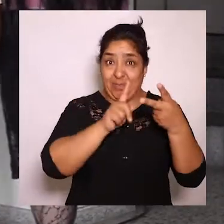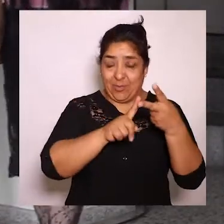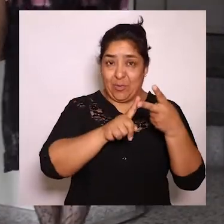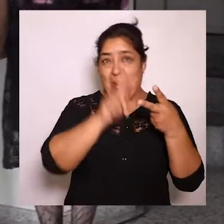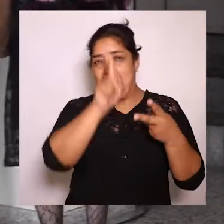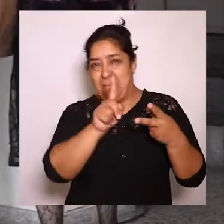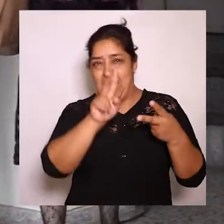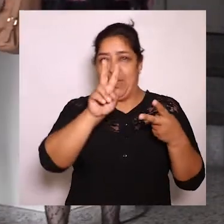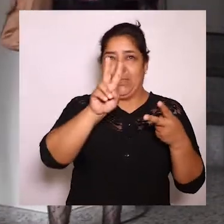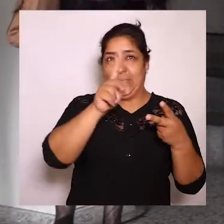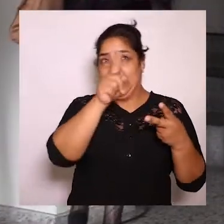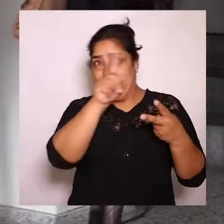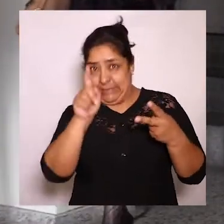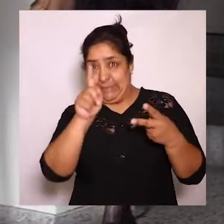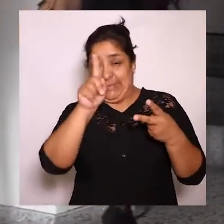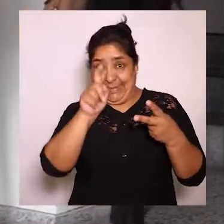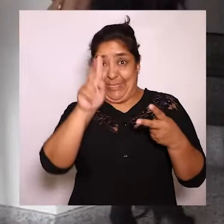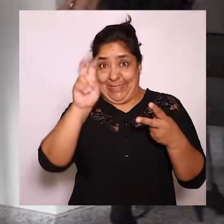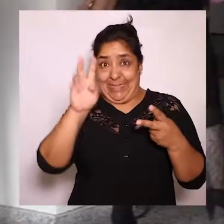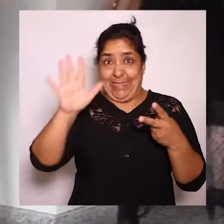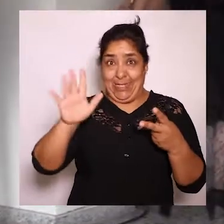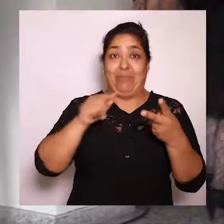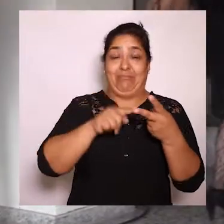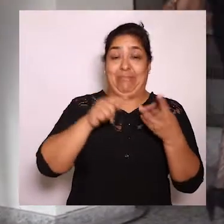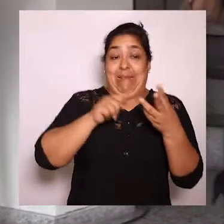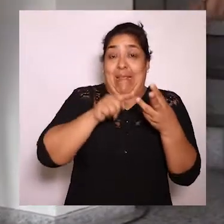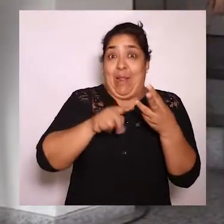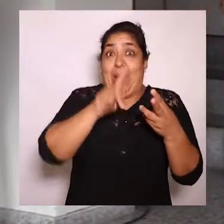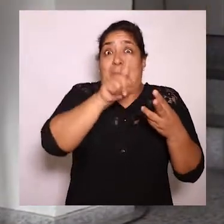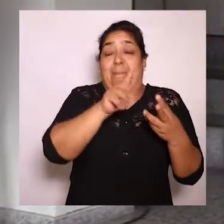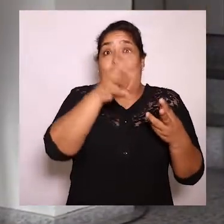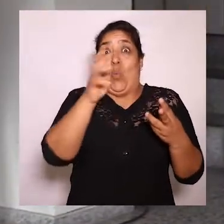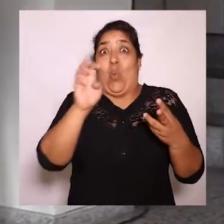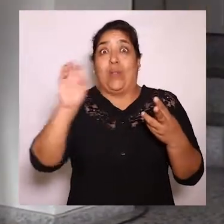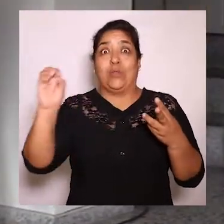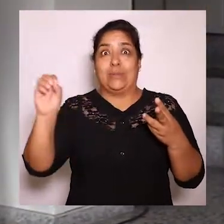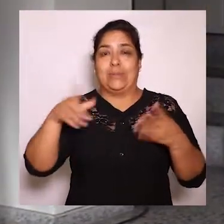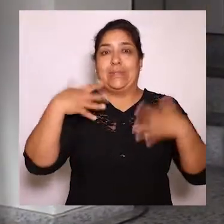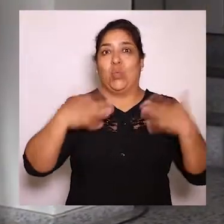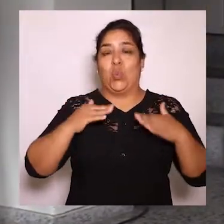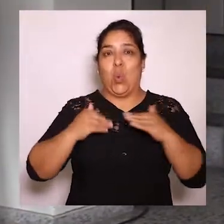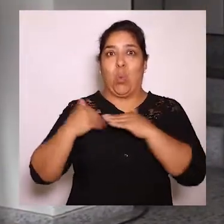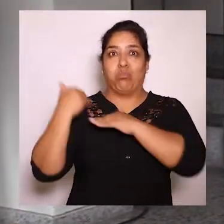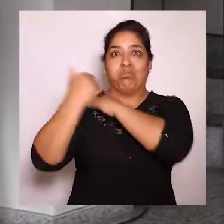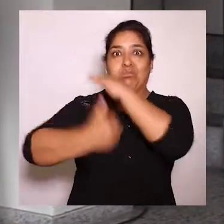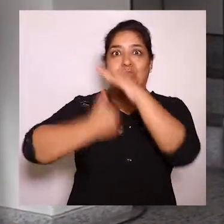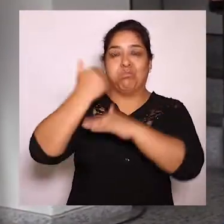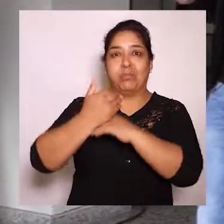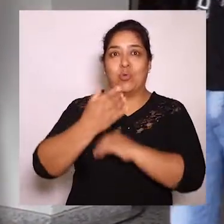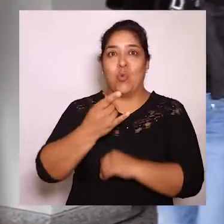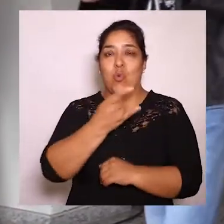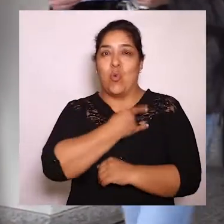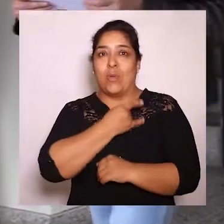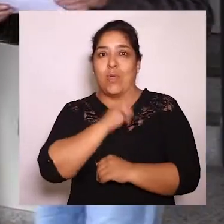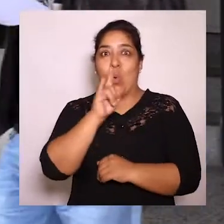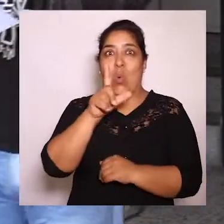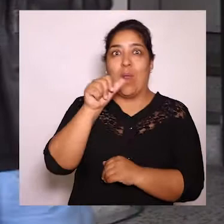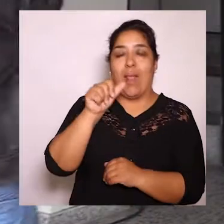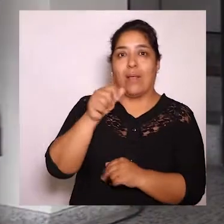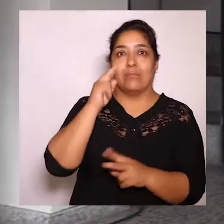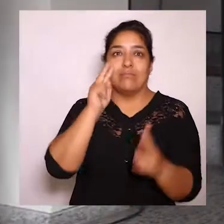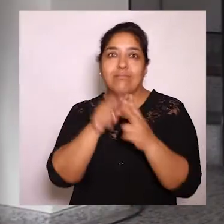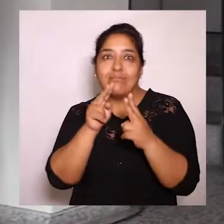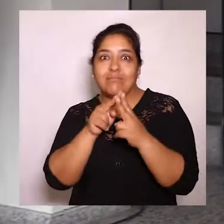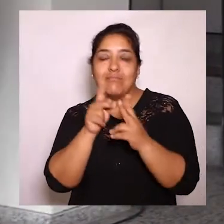el segundo 1.175 y en este 1.400. Entonces se va viendo la progresión, ULA se va posicionando,